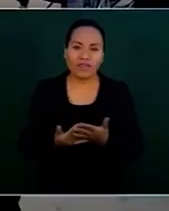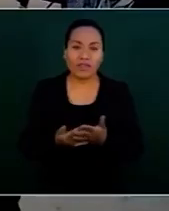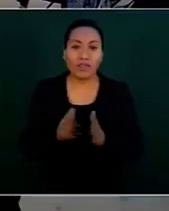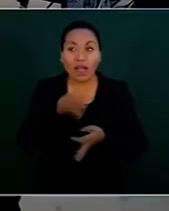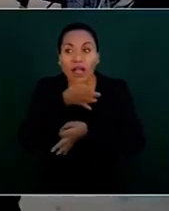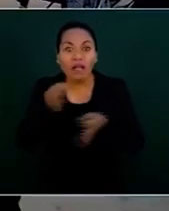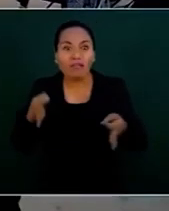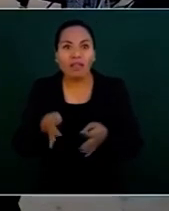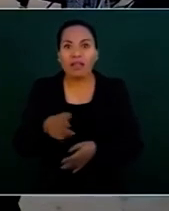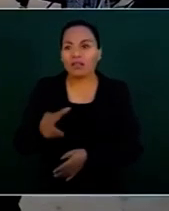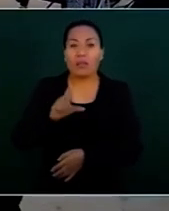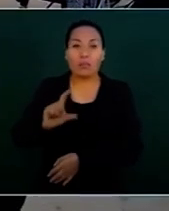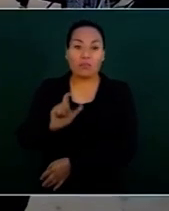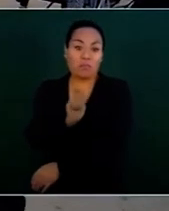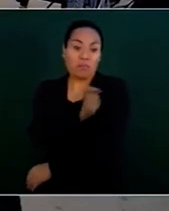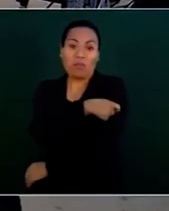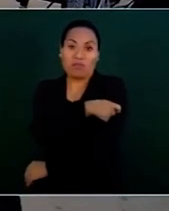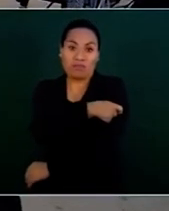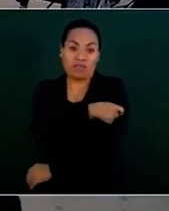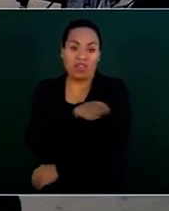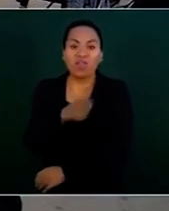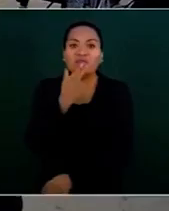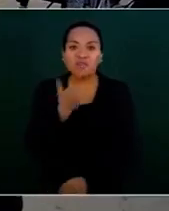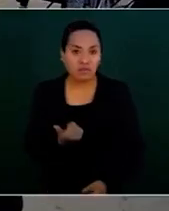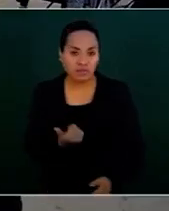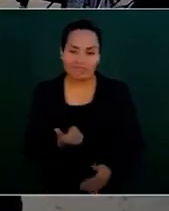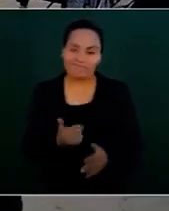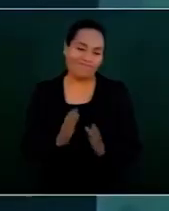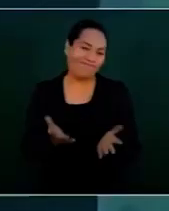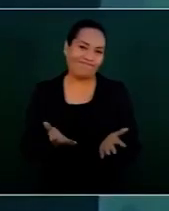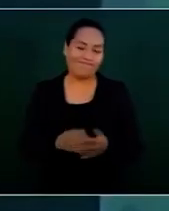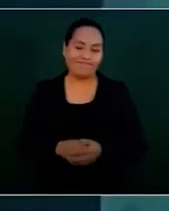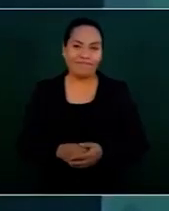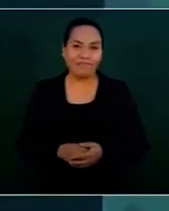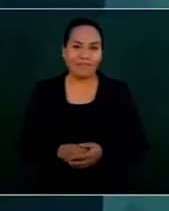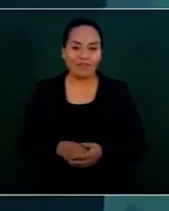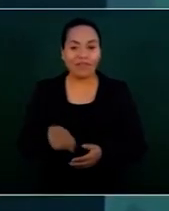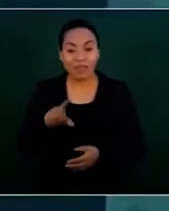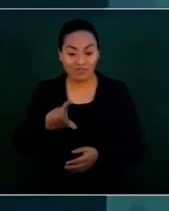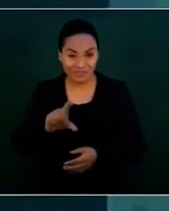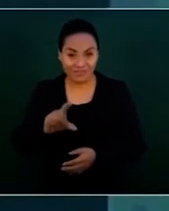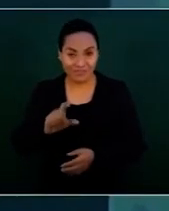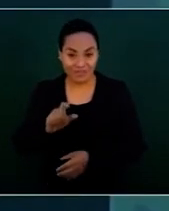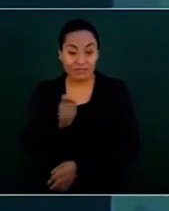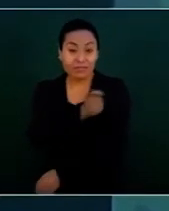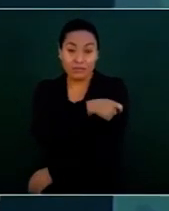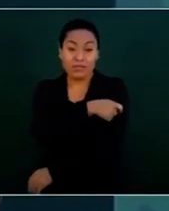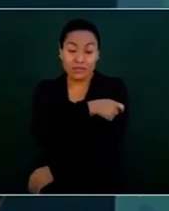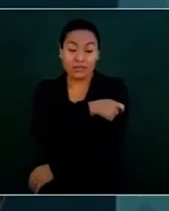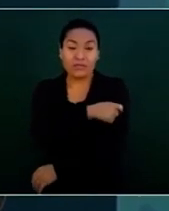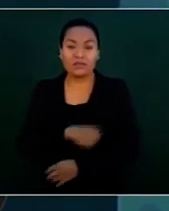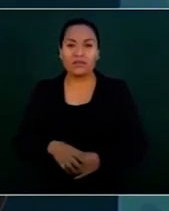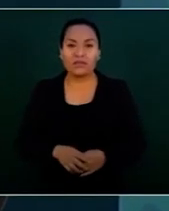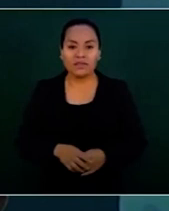las vacunas no sirven, al contrario, lo que está